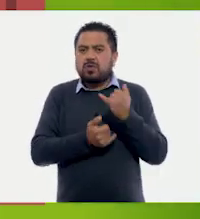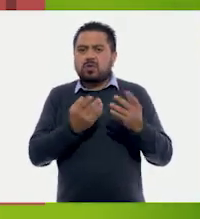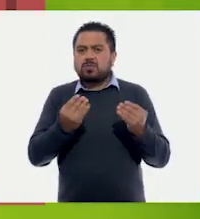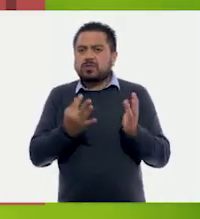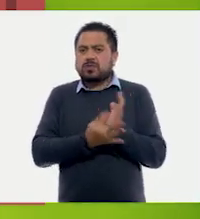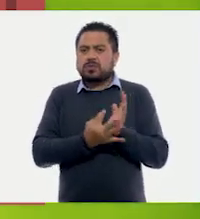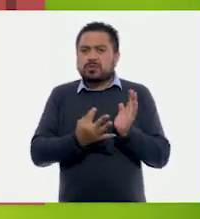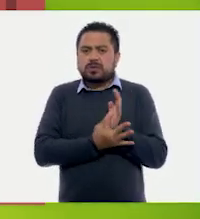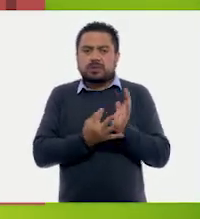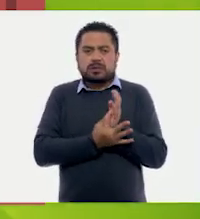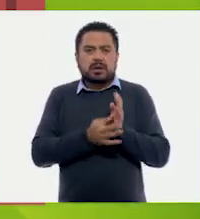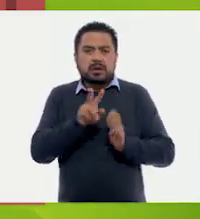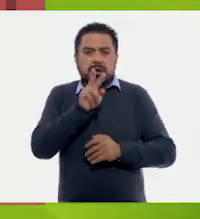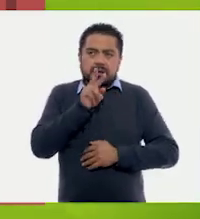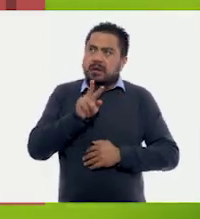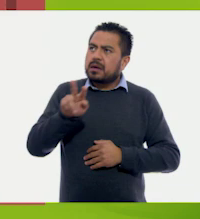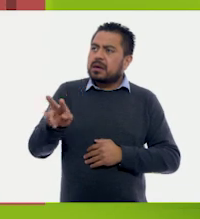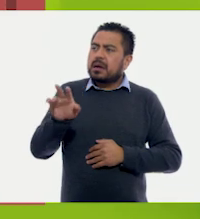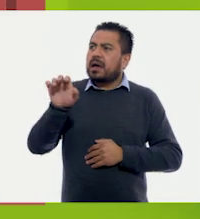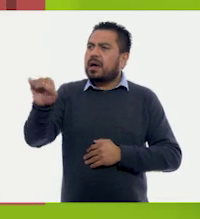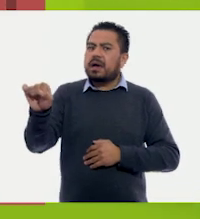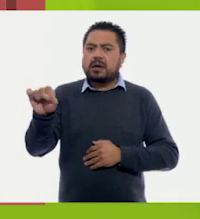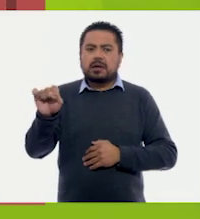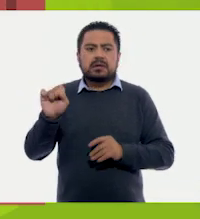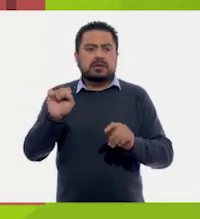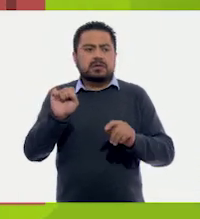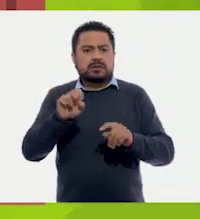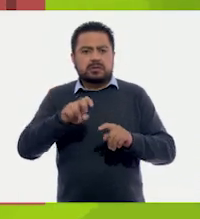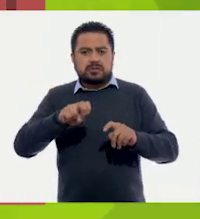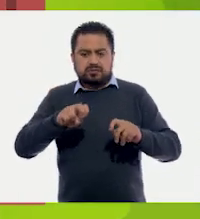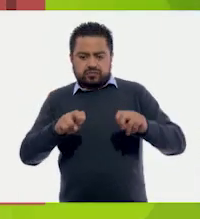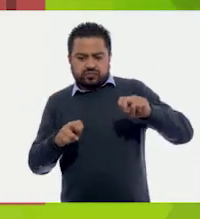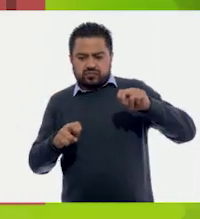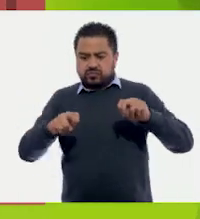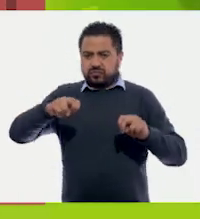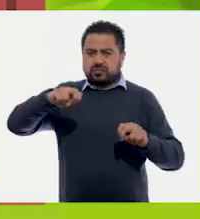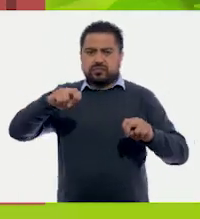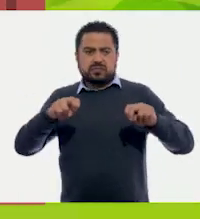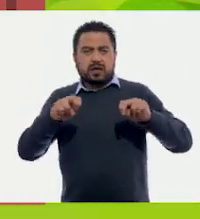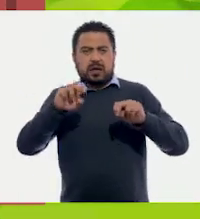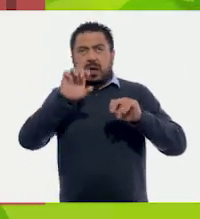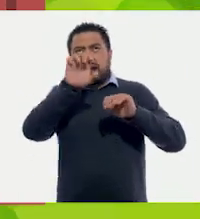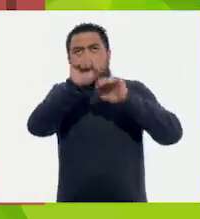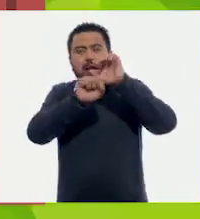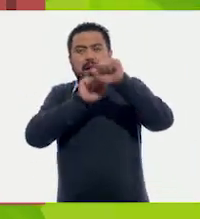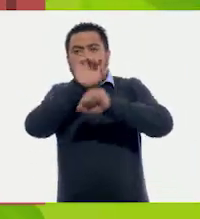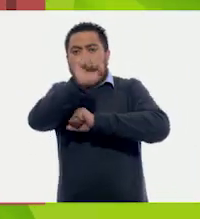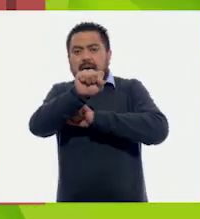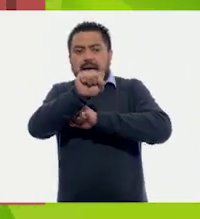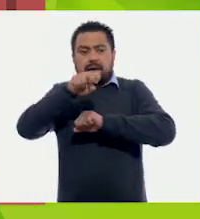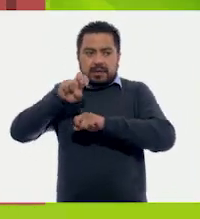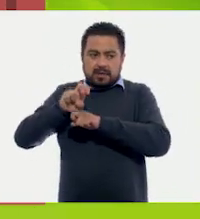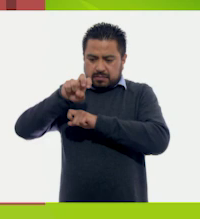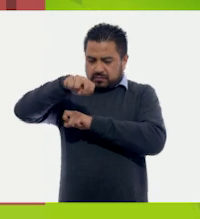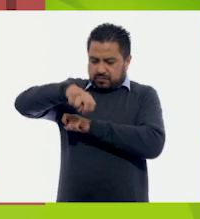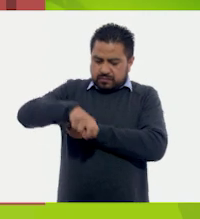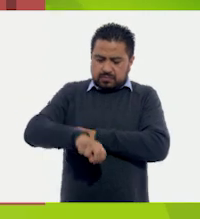metálicos. Se alcanzan a ver sube y bajas, pasamanos y una resbaladilla.